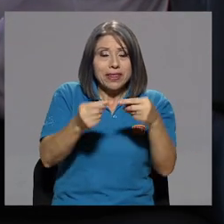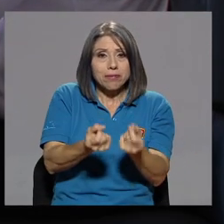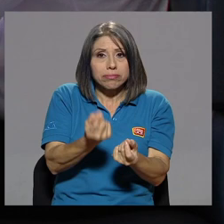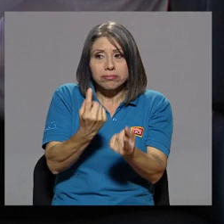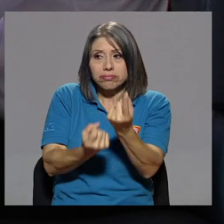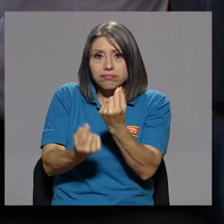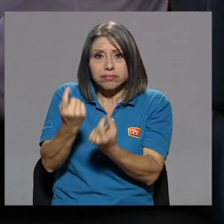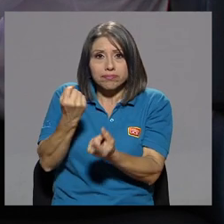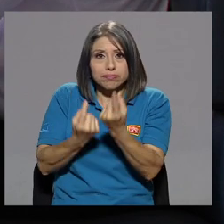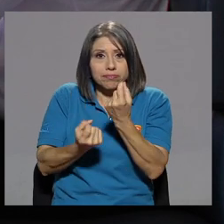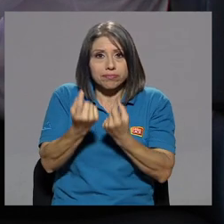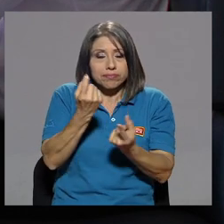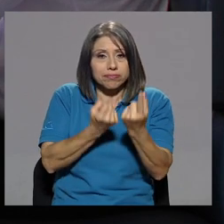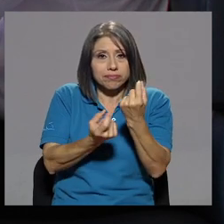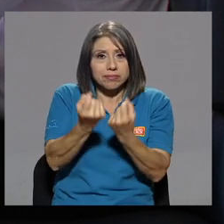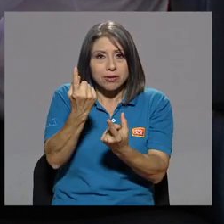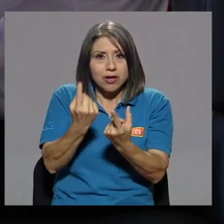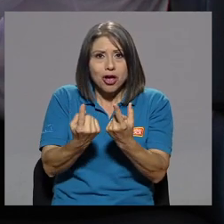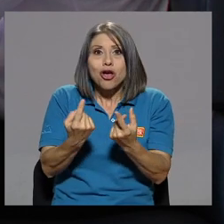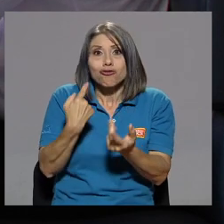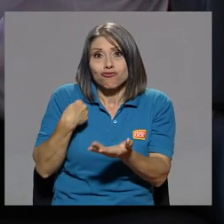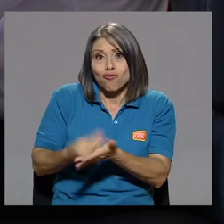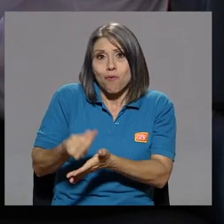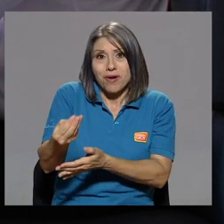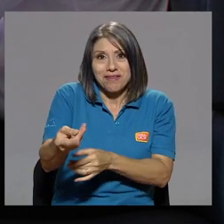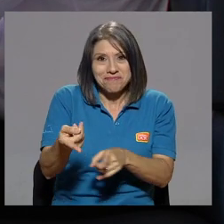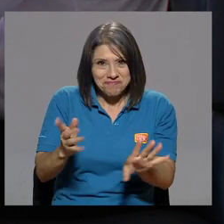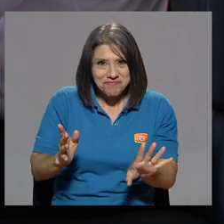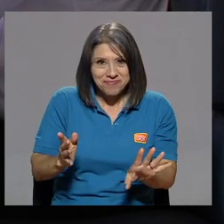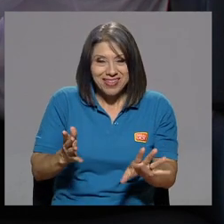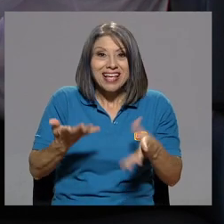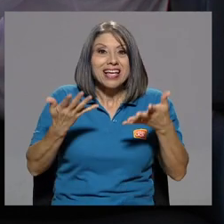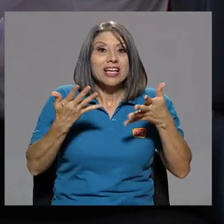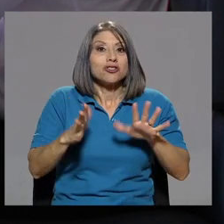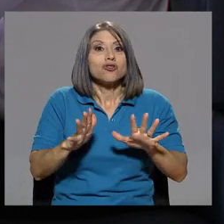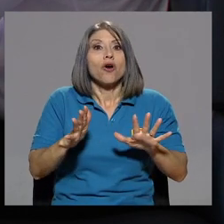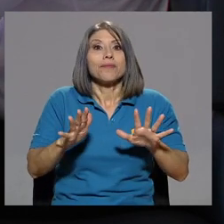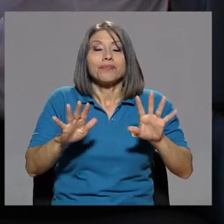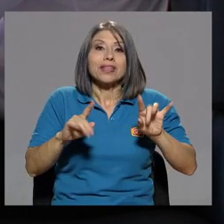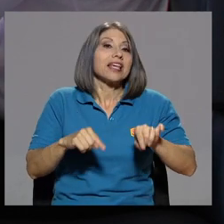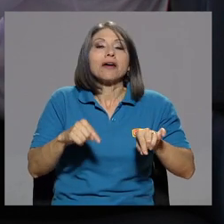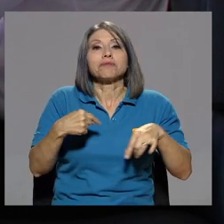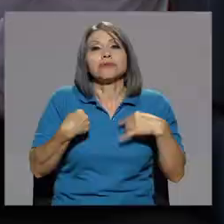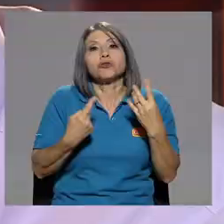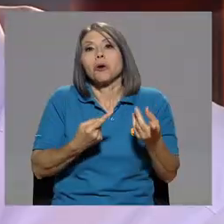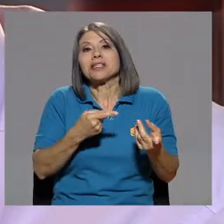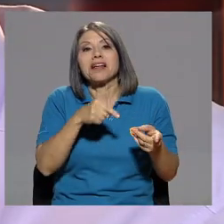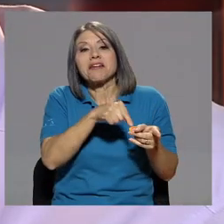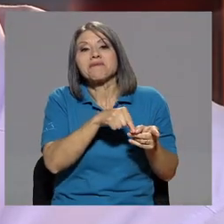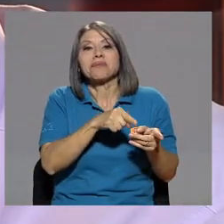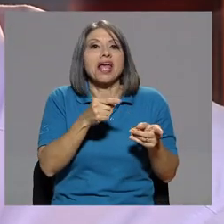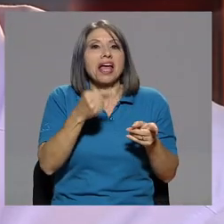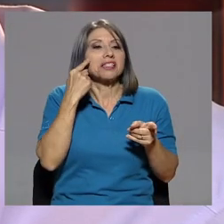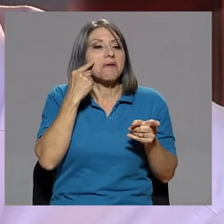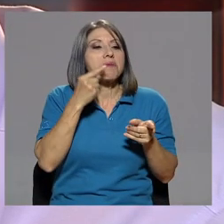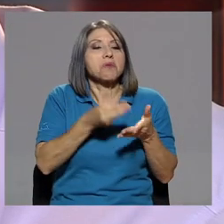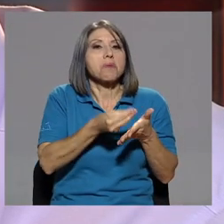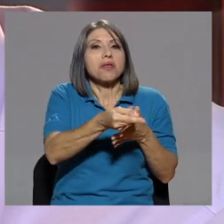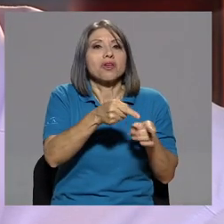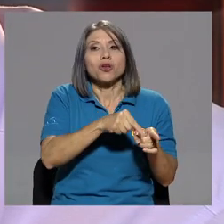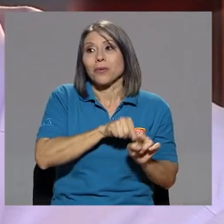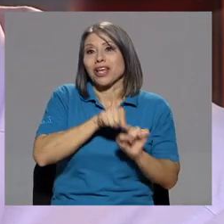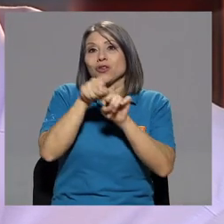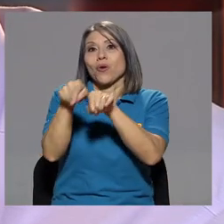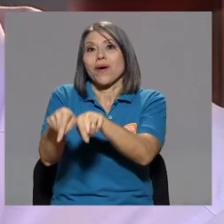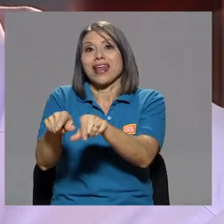palomitas de maíz. Y entonces yo compré. Estaba saliendo yo de los palomitas porque me iba a ir a Sears, a hablar con mis